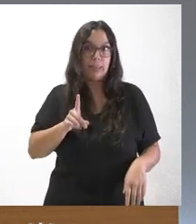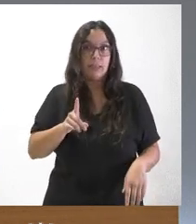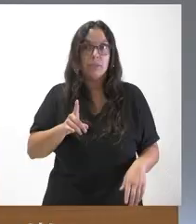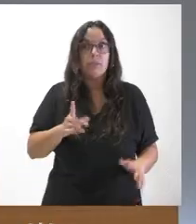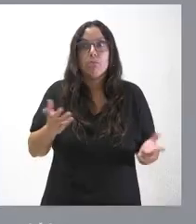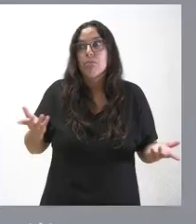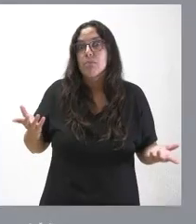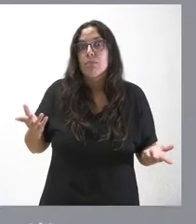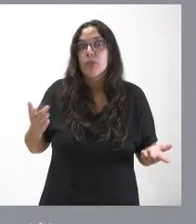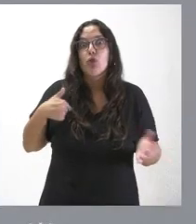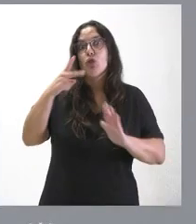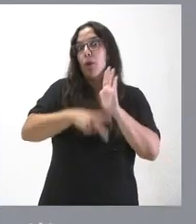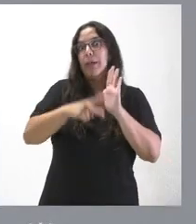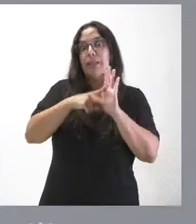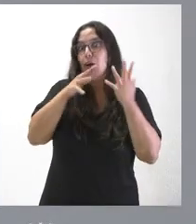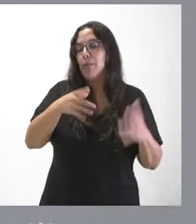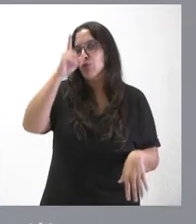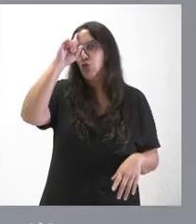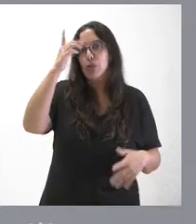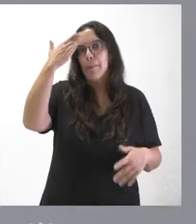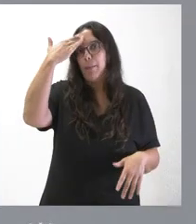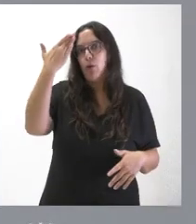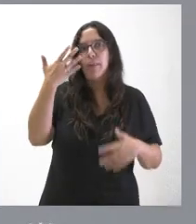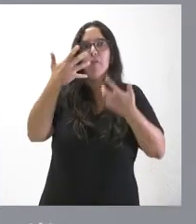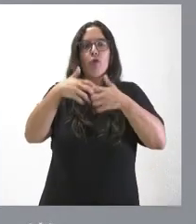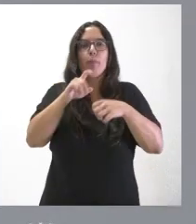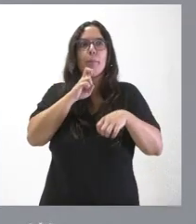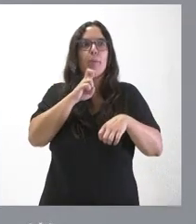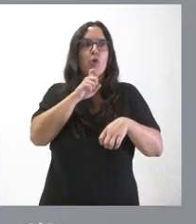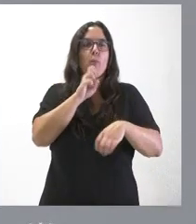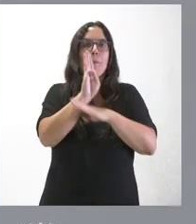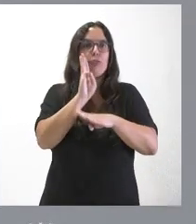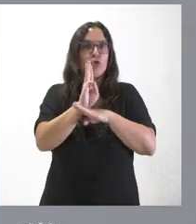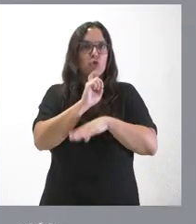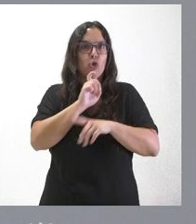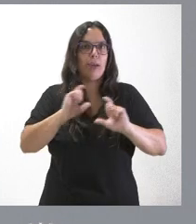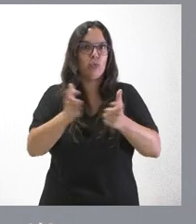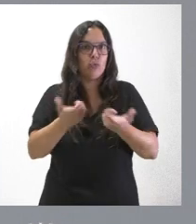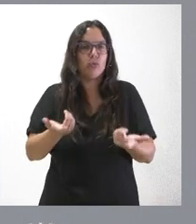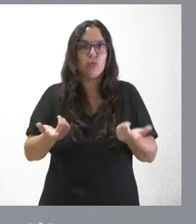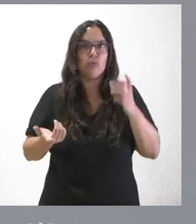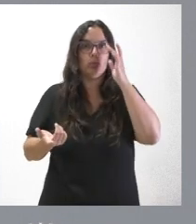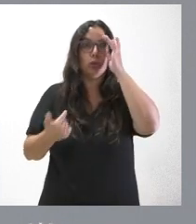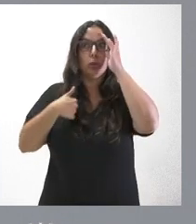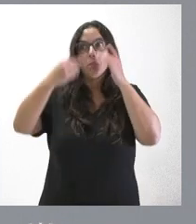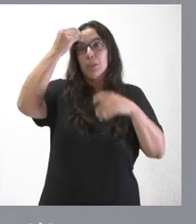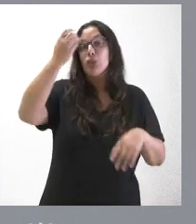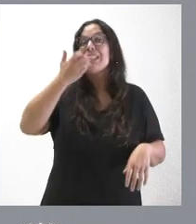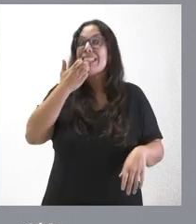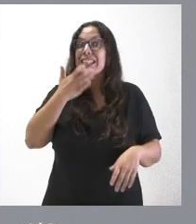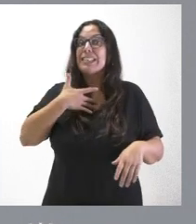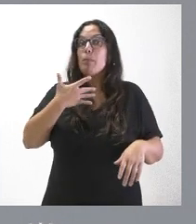Es que no me sé la normativa en este momento del funcionamiento del patronato. Yo me parece que si se puede ir